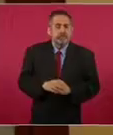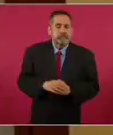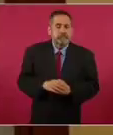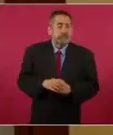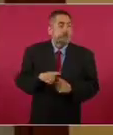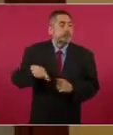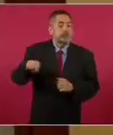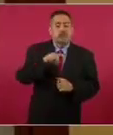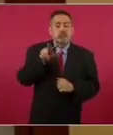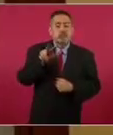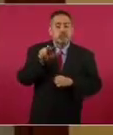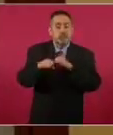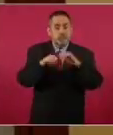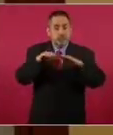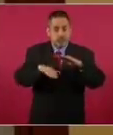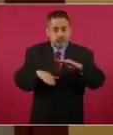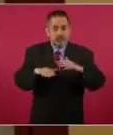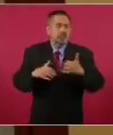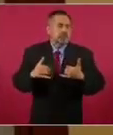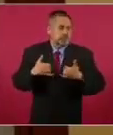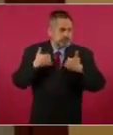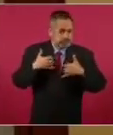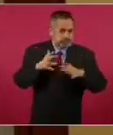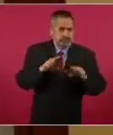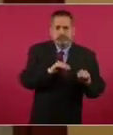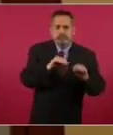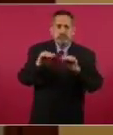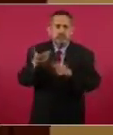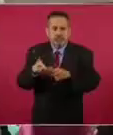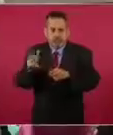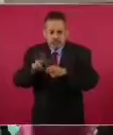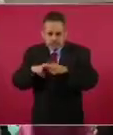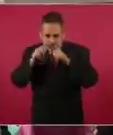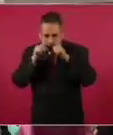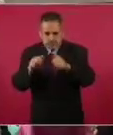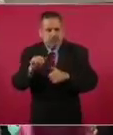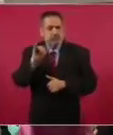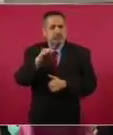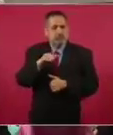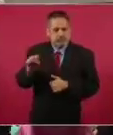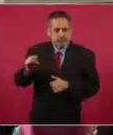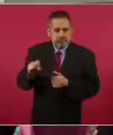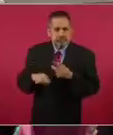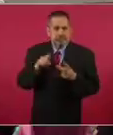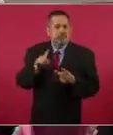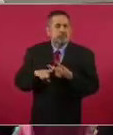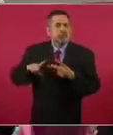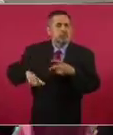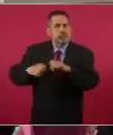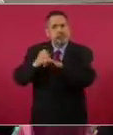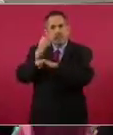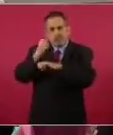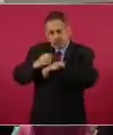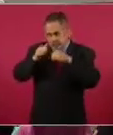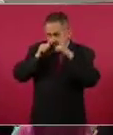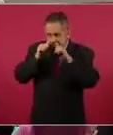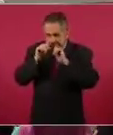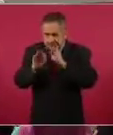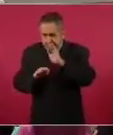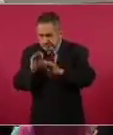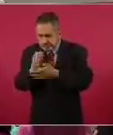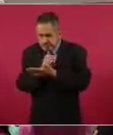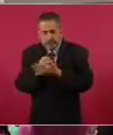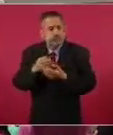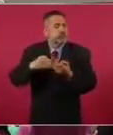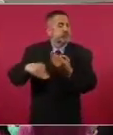menores de edad fueron atendidos en hospitales locales del IMSS-Bienestar y de los gobiernos estatales. A la fecha